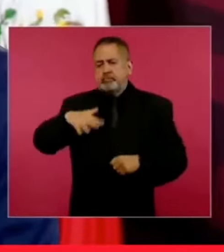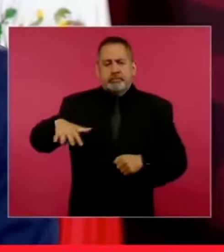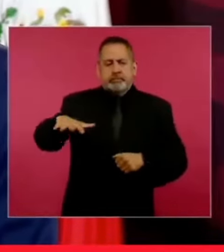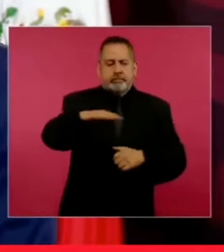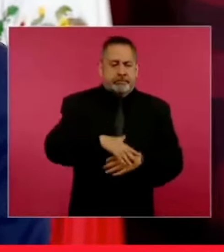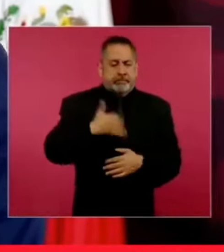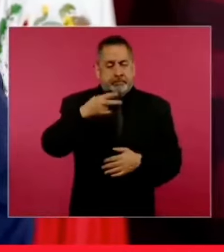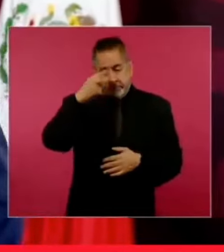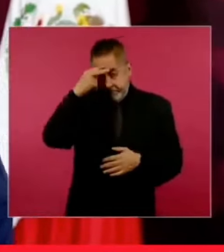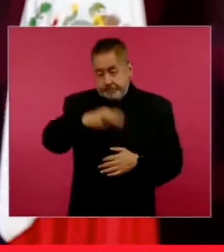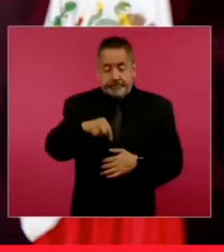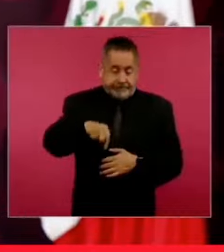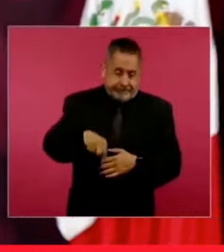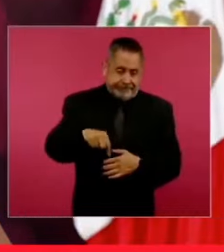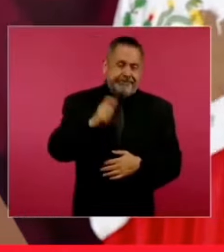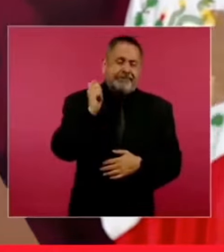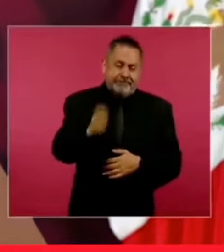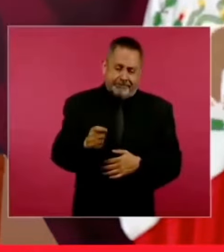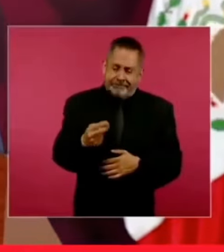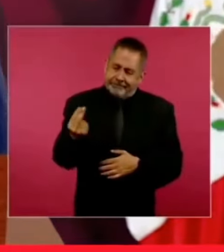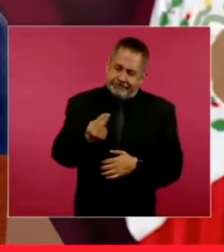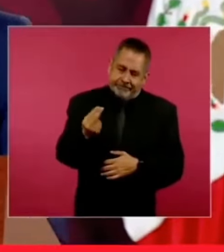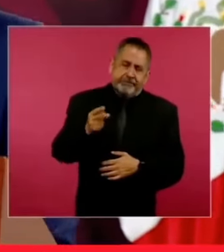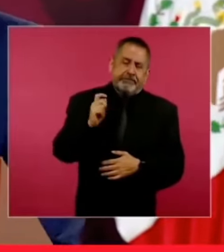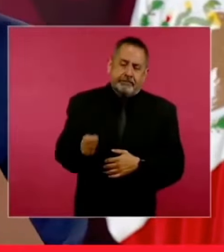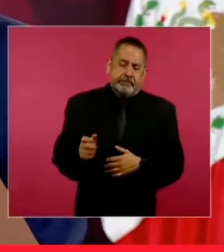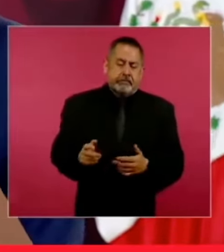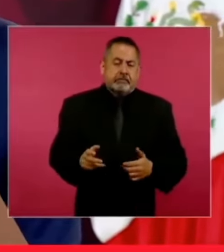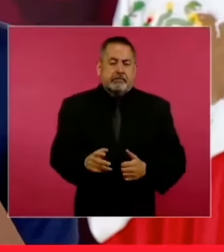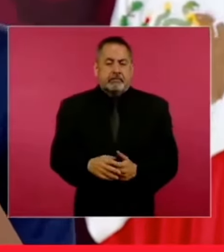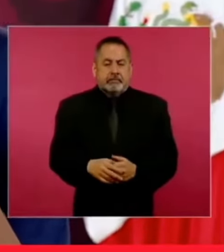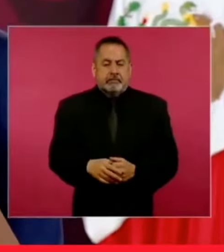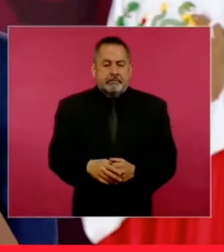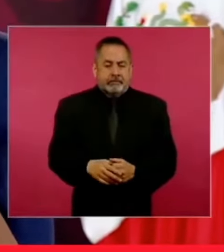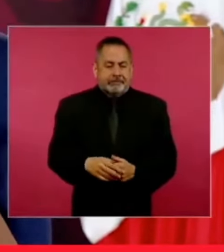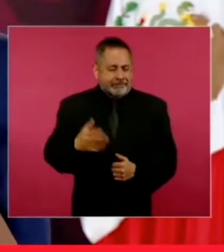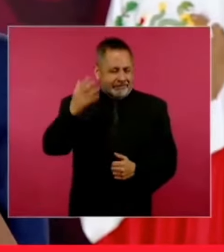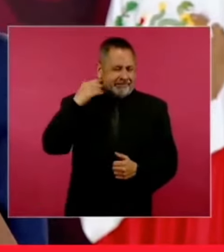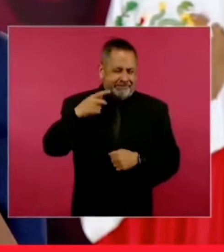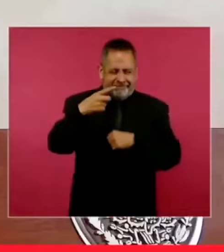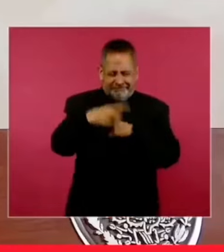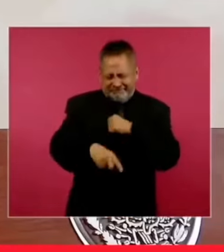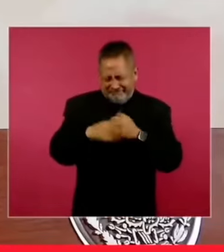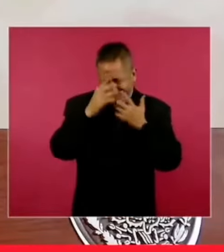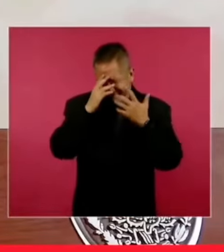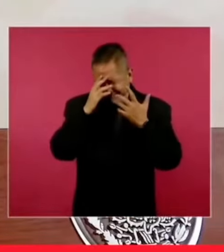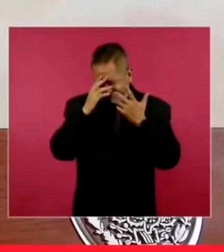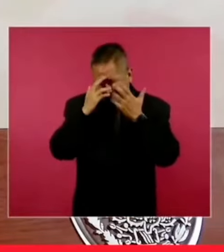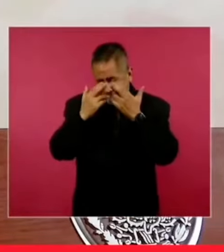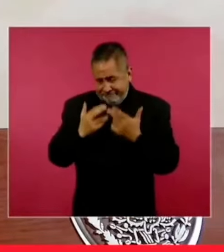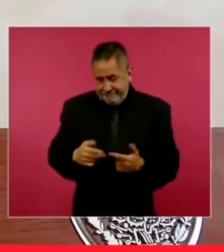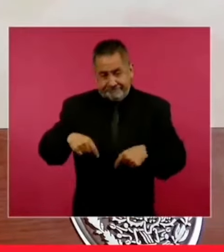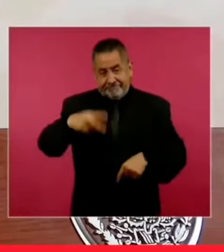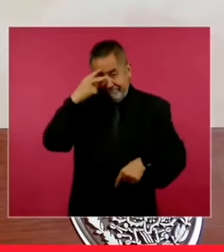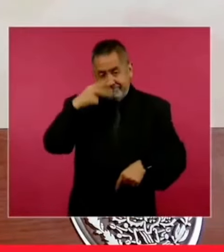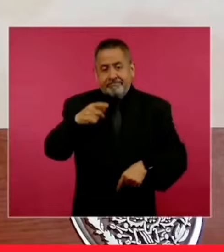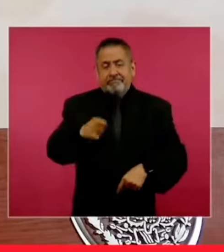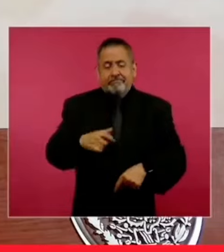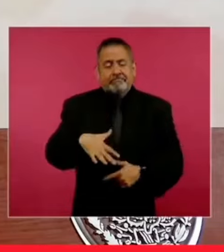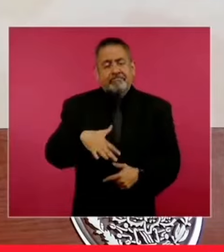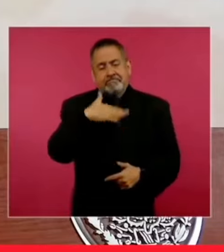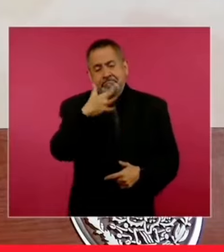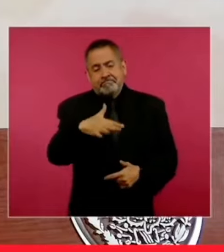de México lo que más nos dañó históricamente fue la